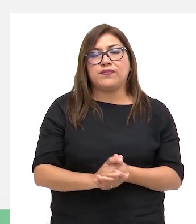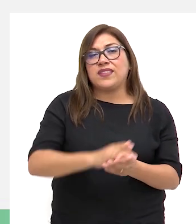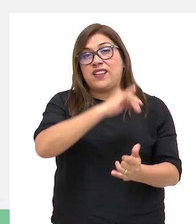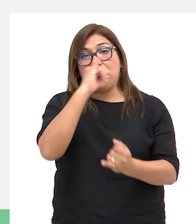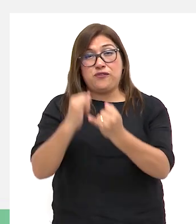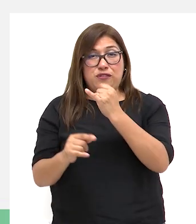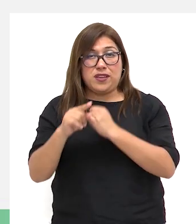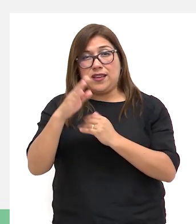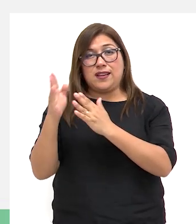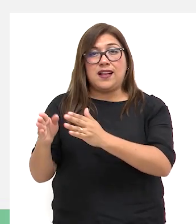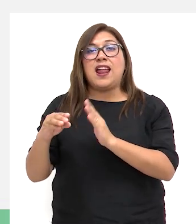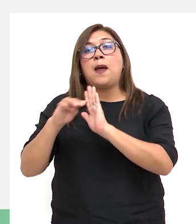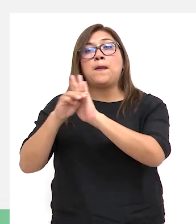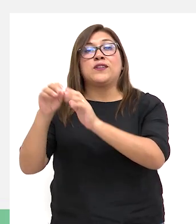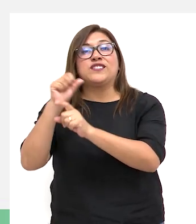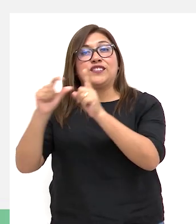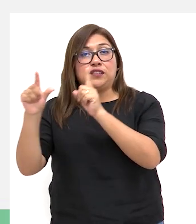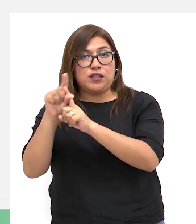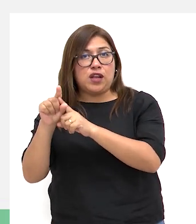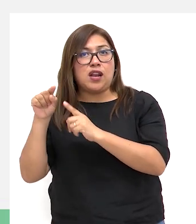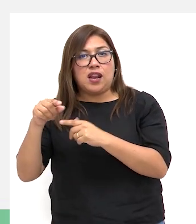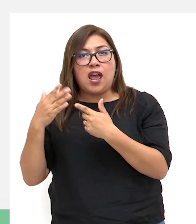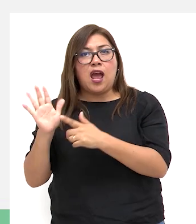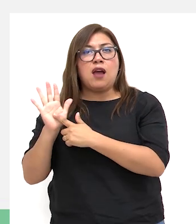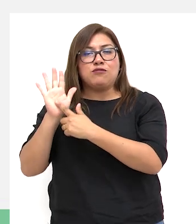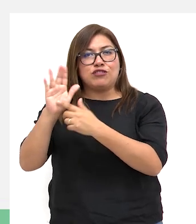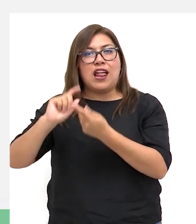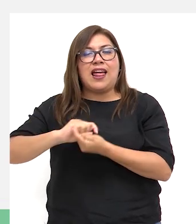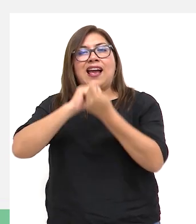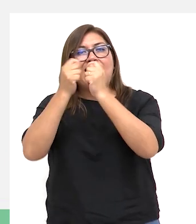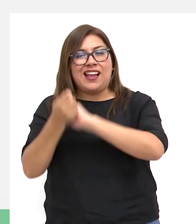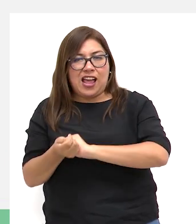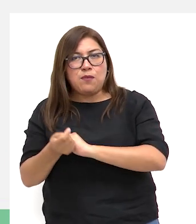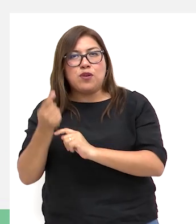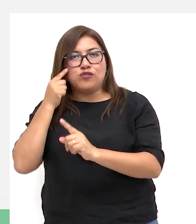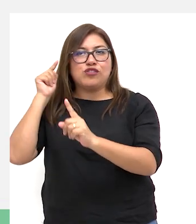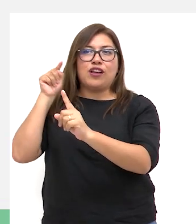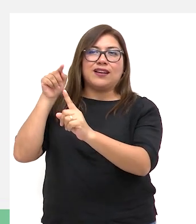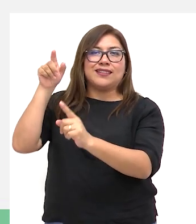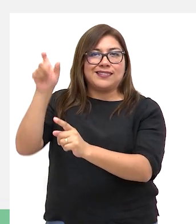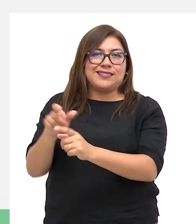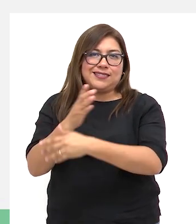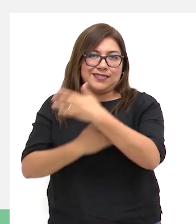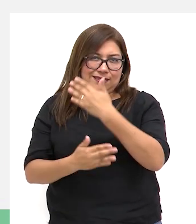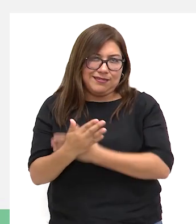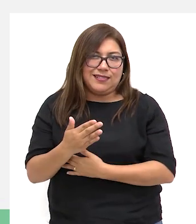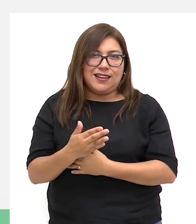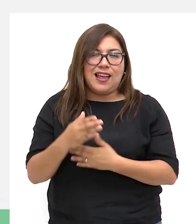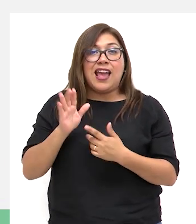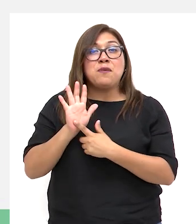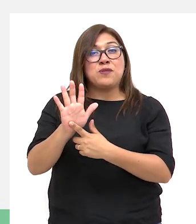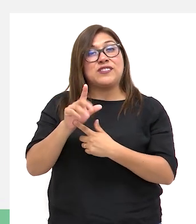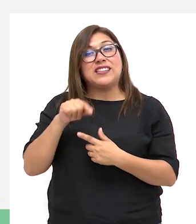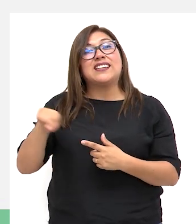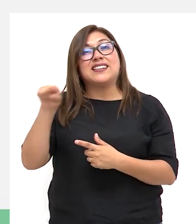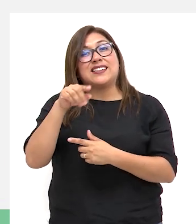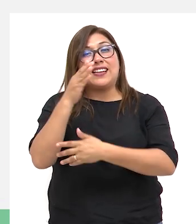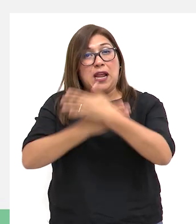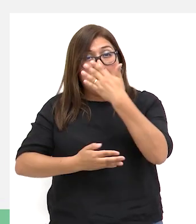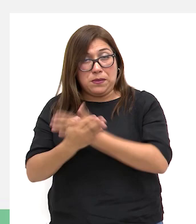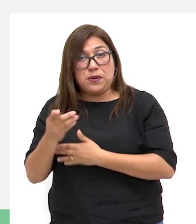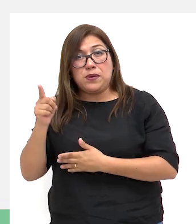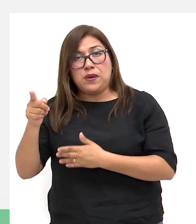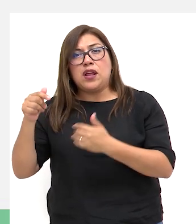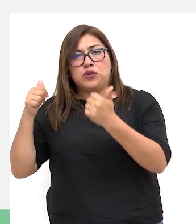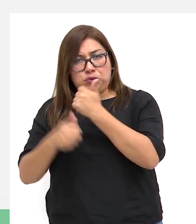Finalmente, el modelo social presenta un cambio en la concepción sobre la discapacidad, señalando que las personas con discapacidad